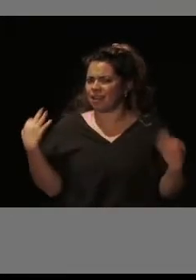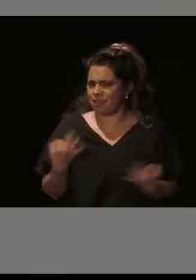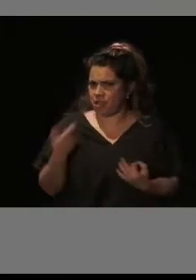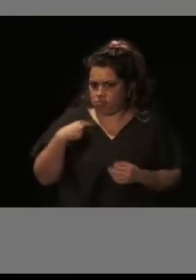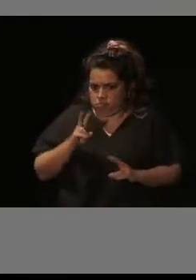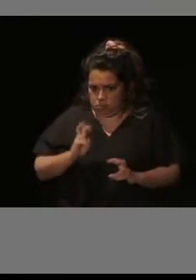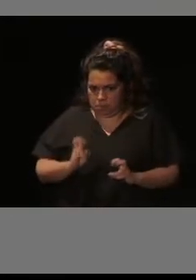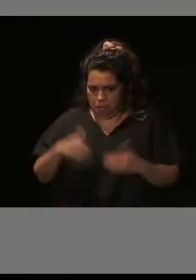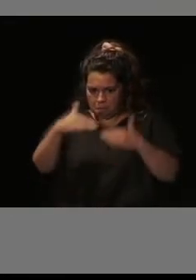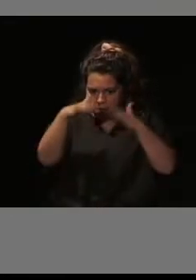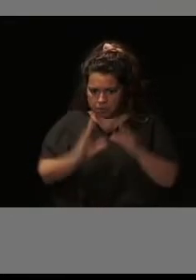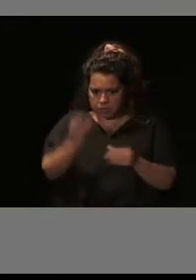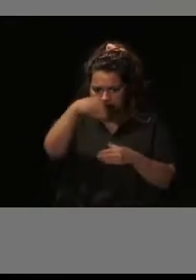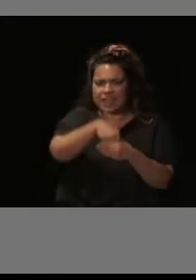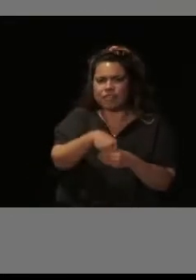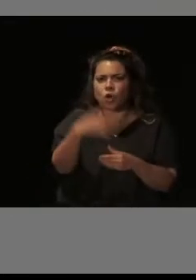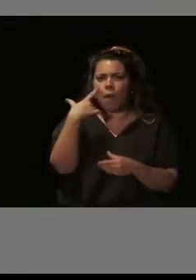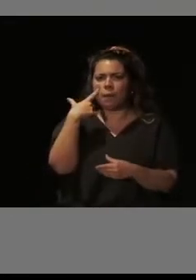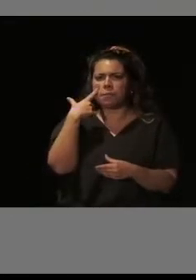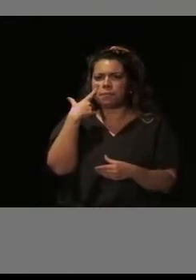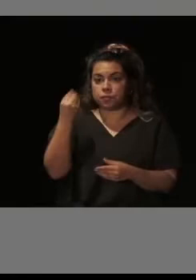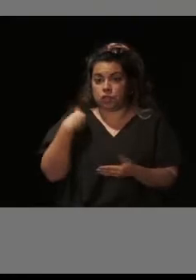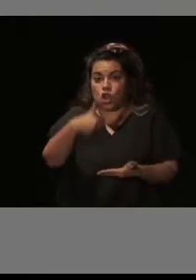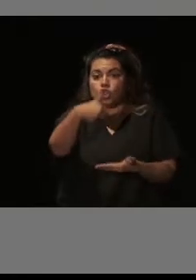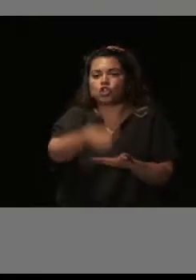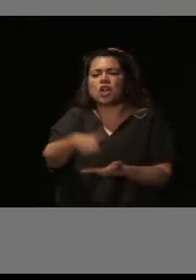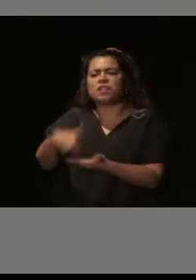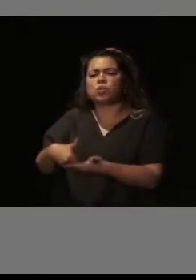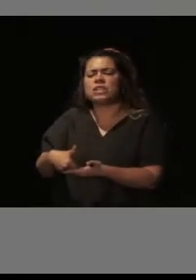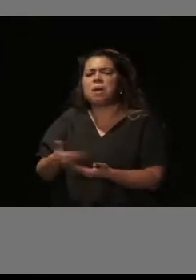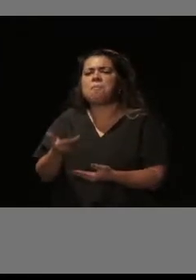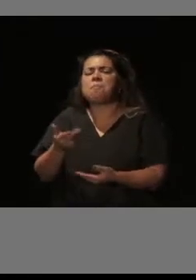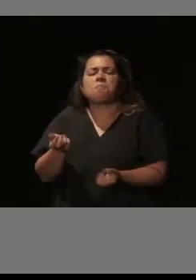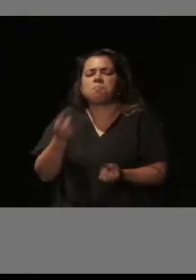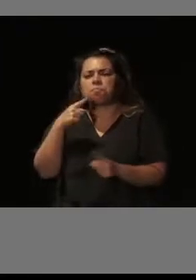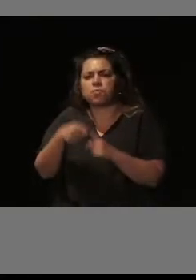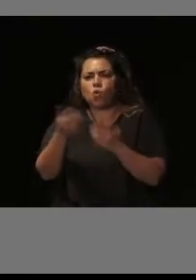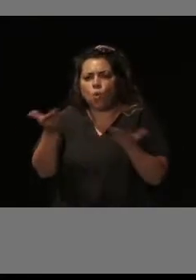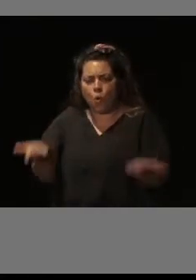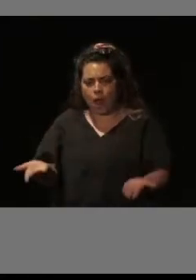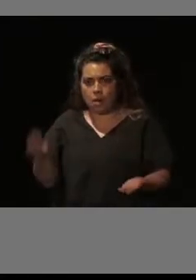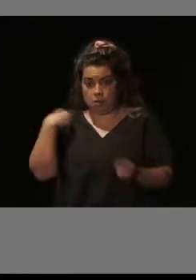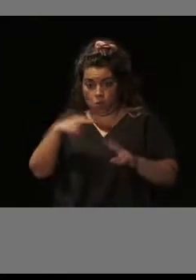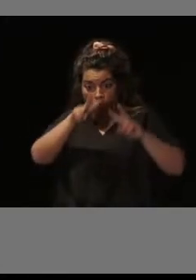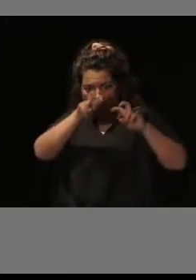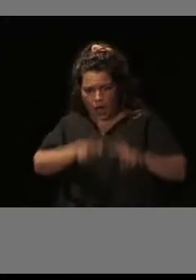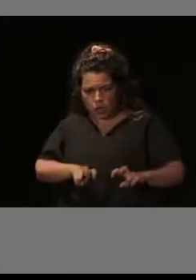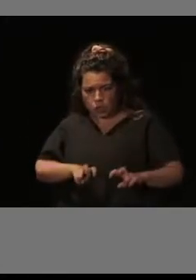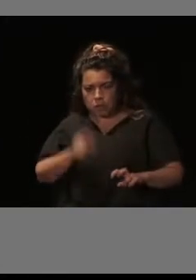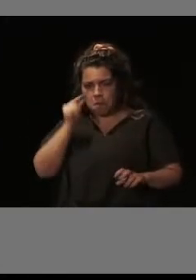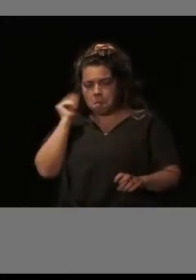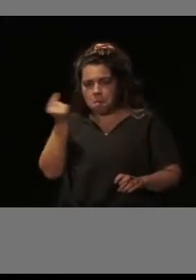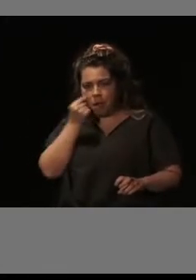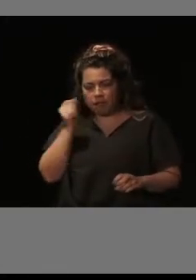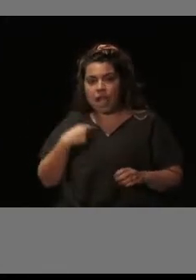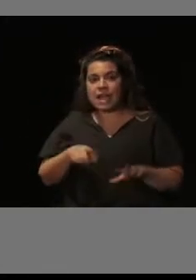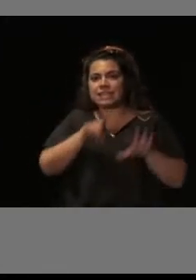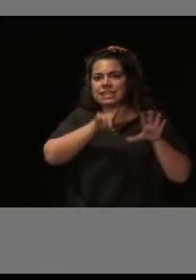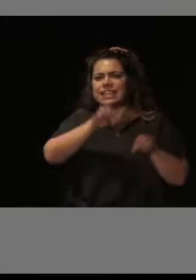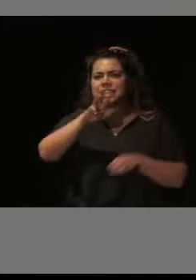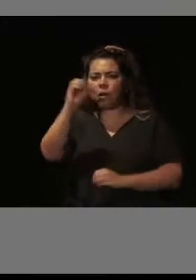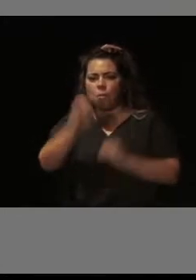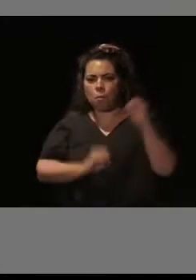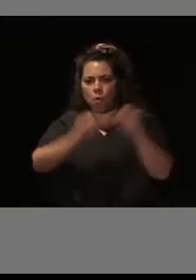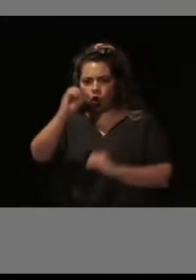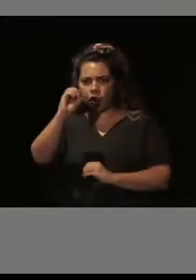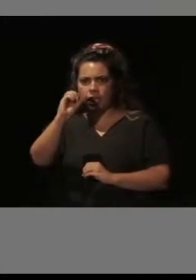edificios. Es decir, las solicitudes que nos están presentando, ¿para qué son? En ese diagnóstico lo que vimos es que el 73%